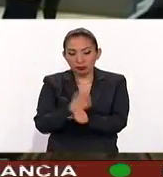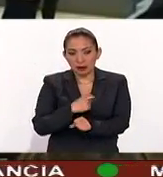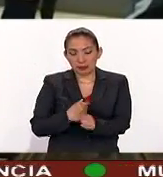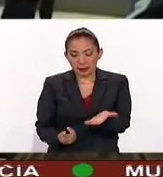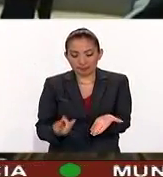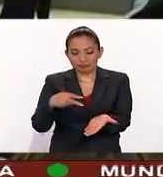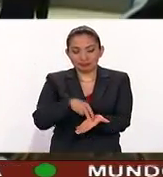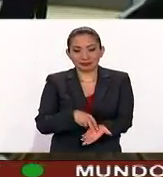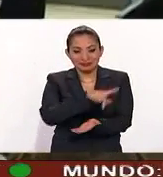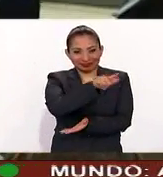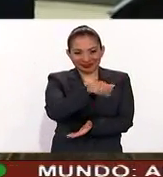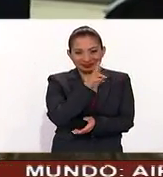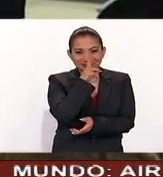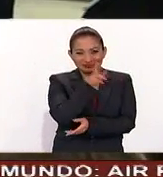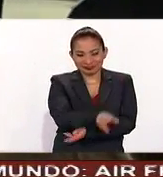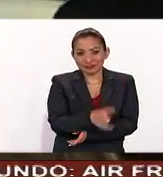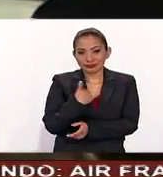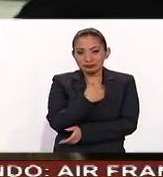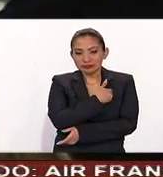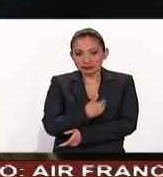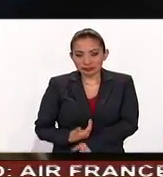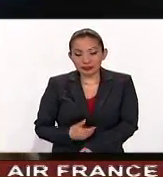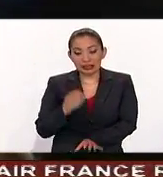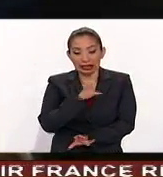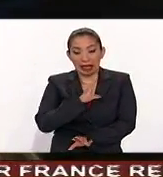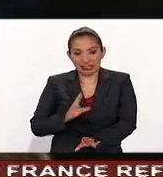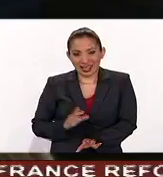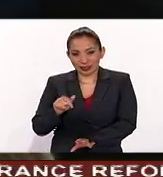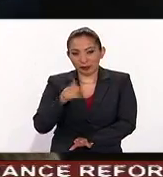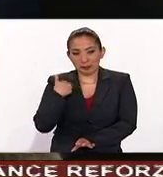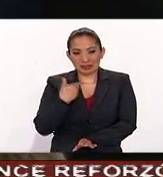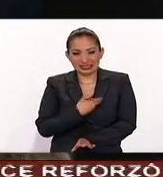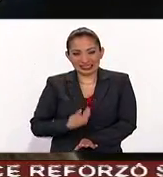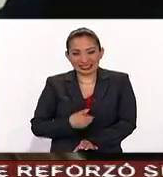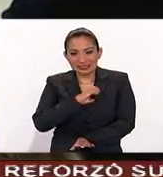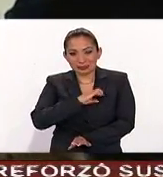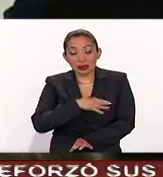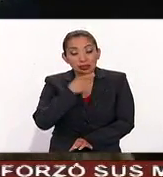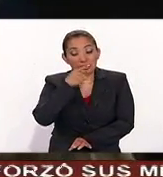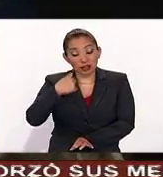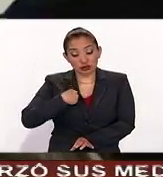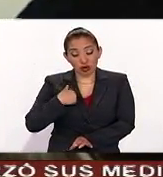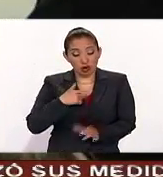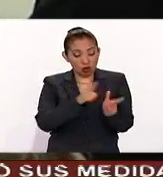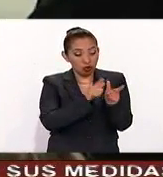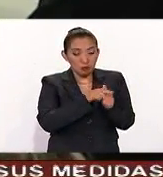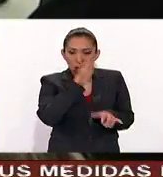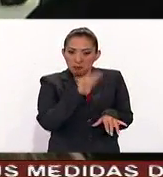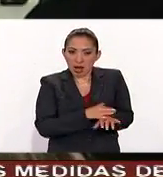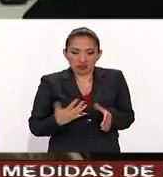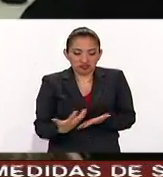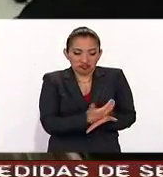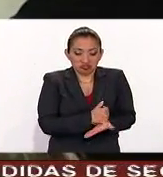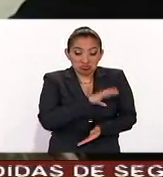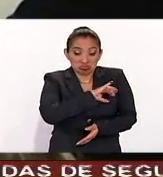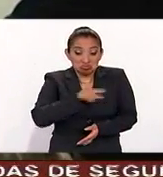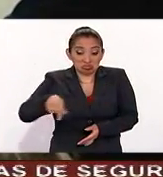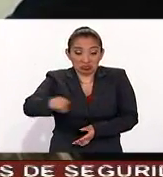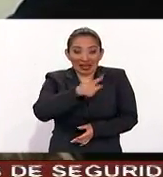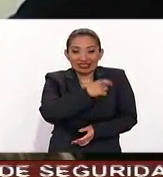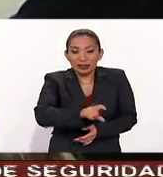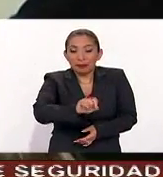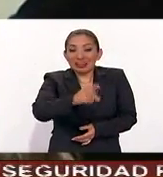aparición, tras los resultados, el mandatario y aspirante recordó que la suya fue la formación más votada, que consiguió